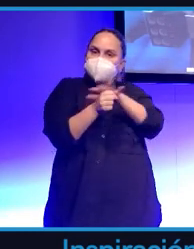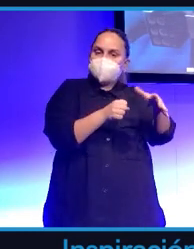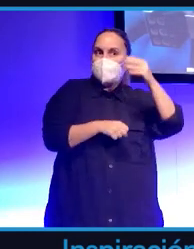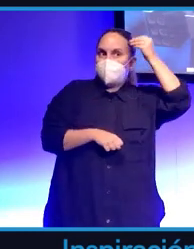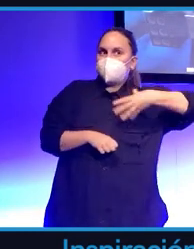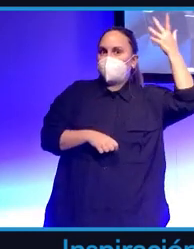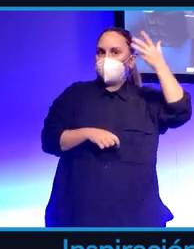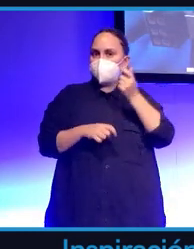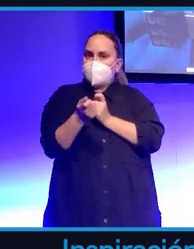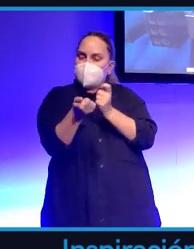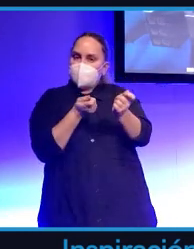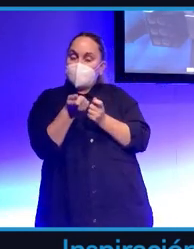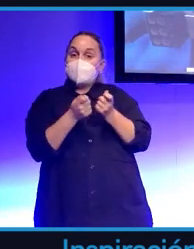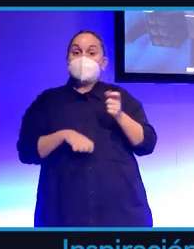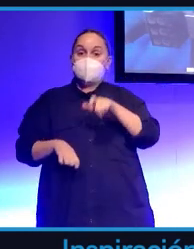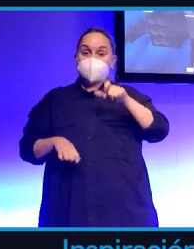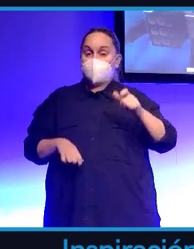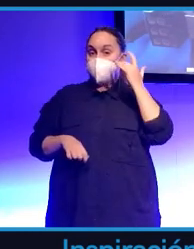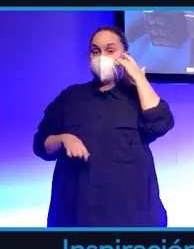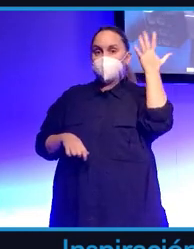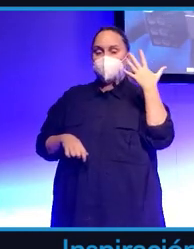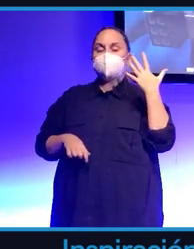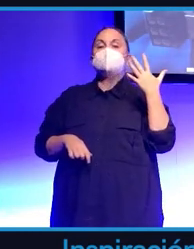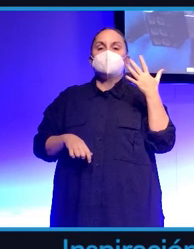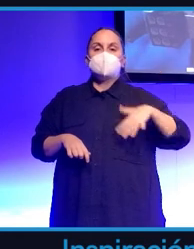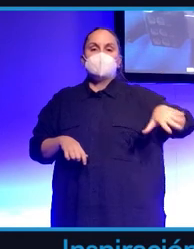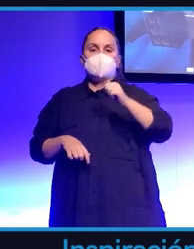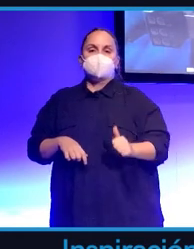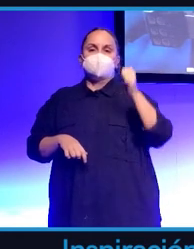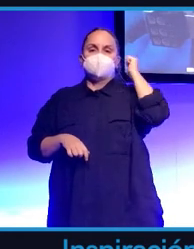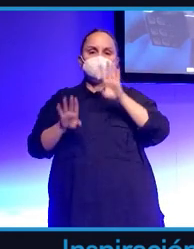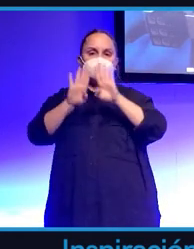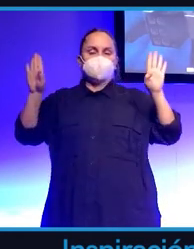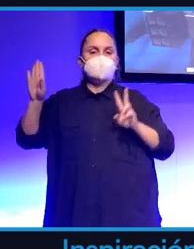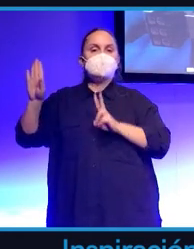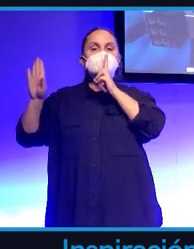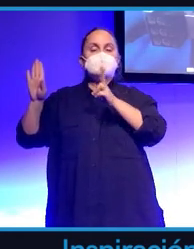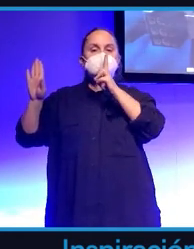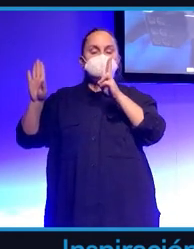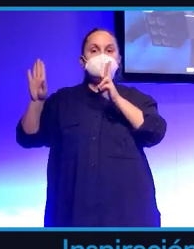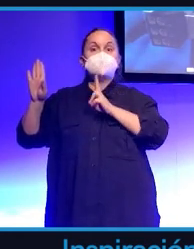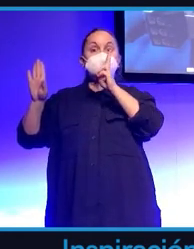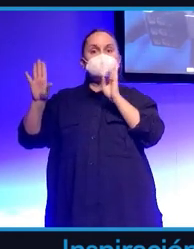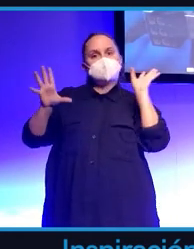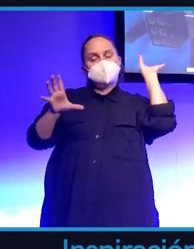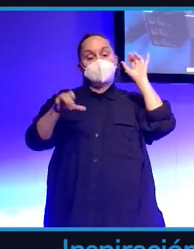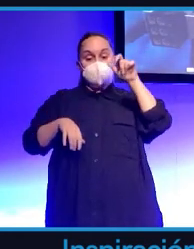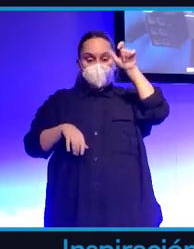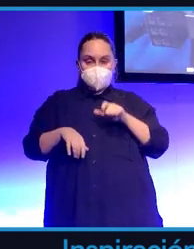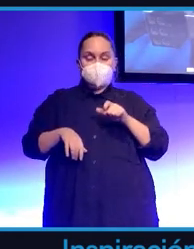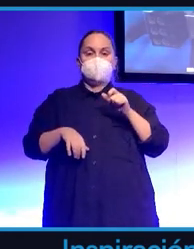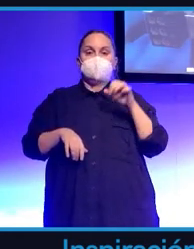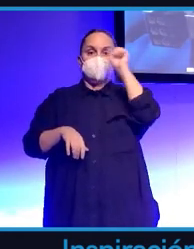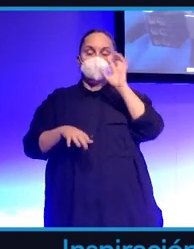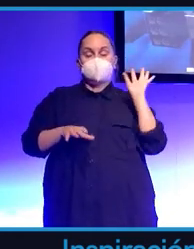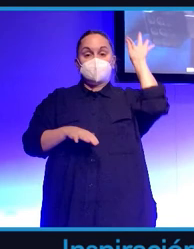y luego los famosos se graban en un croma que es integrado dentro del metaverso entonces aquí lo hicimos por ejemplo